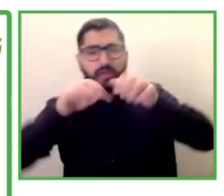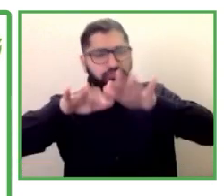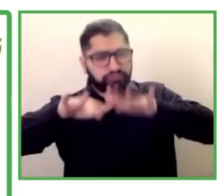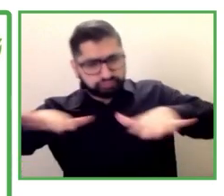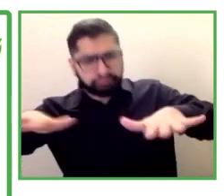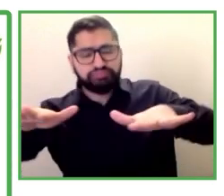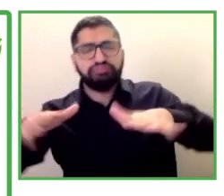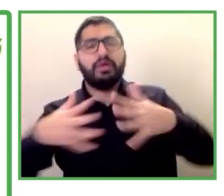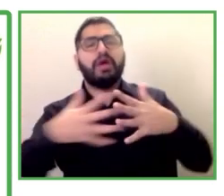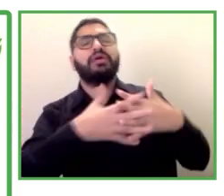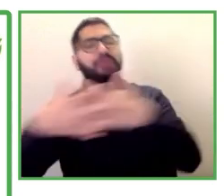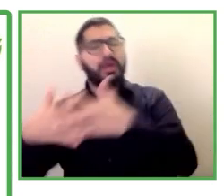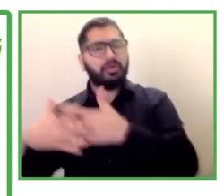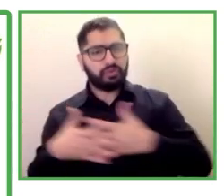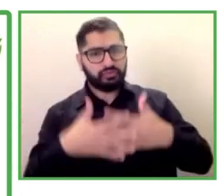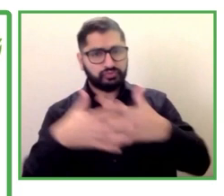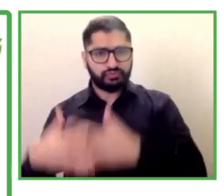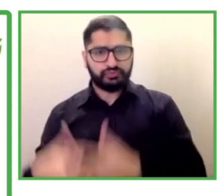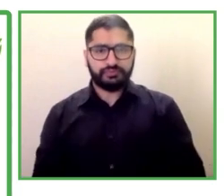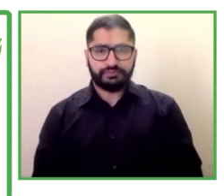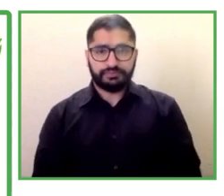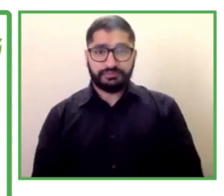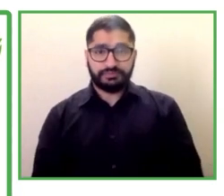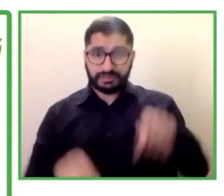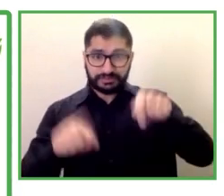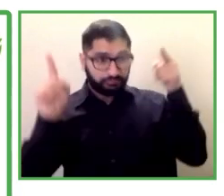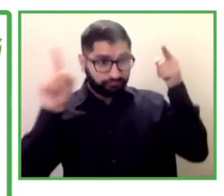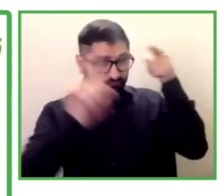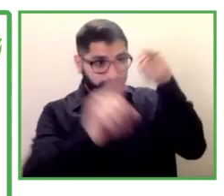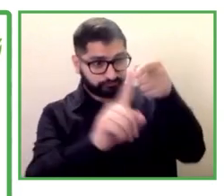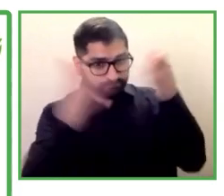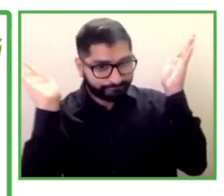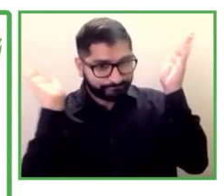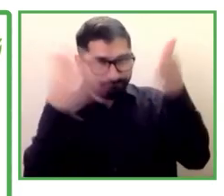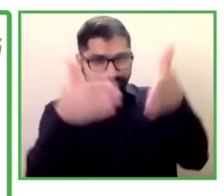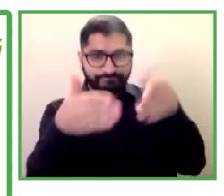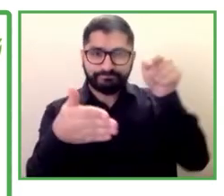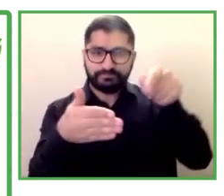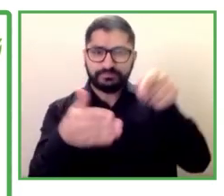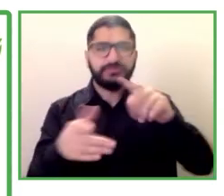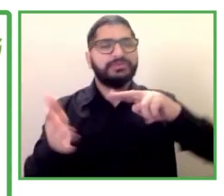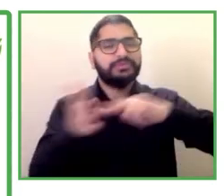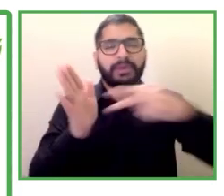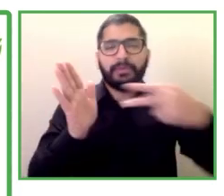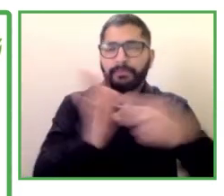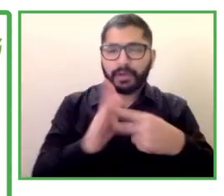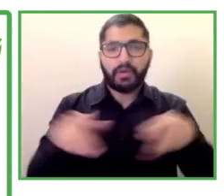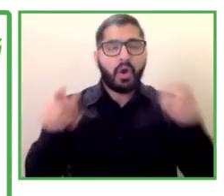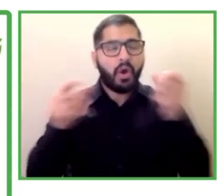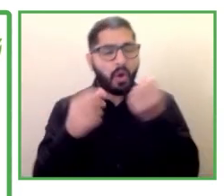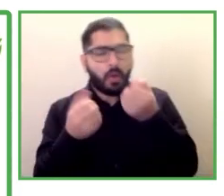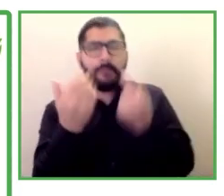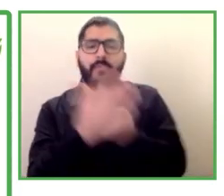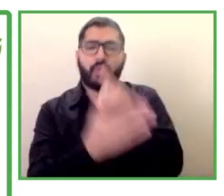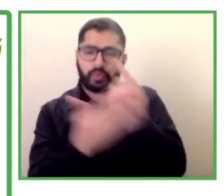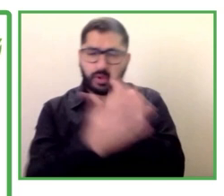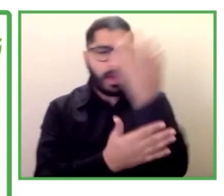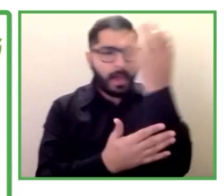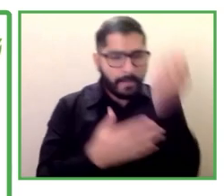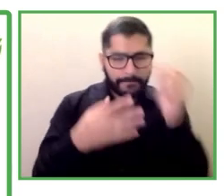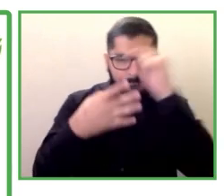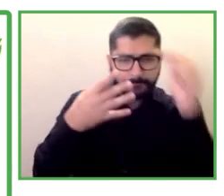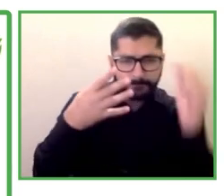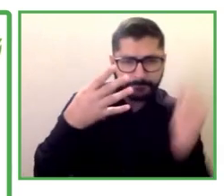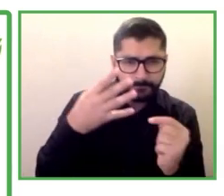este enfoque significa mejorar las oportunidades para las personas con todo tipo de discapacidades